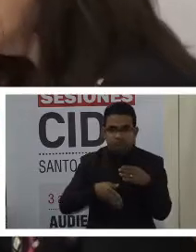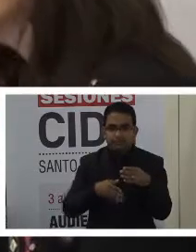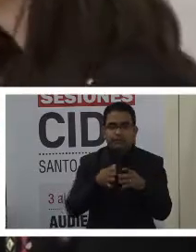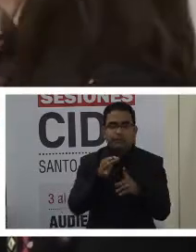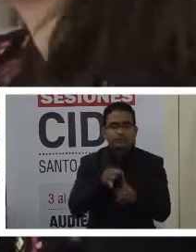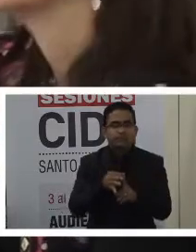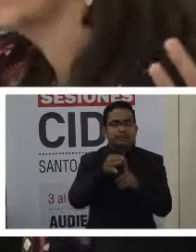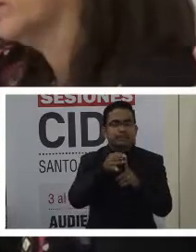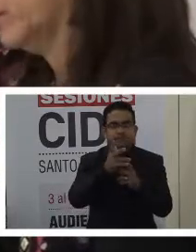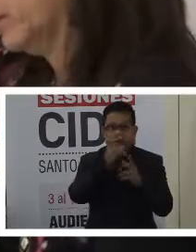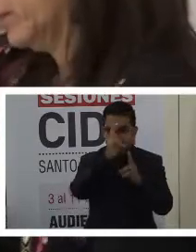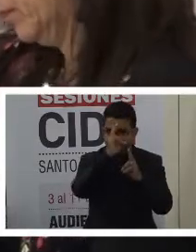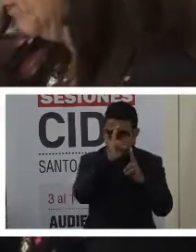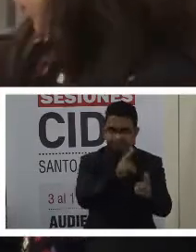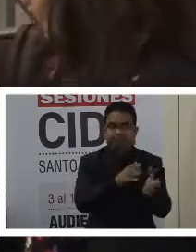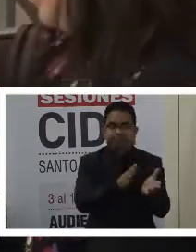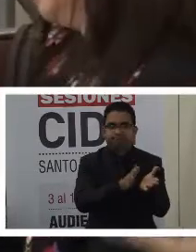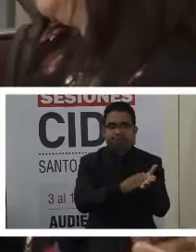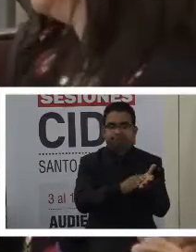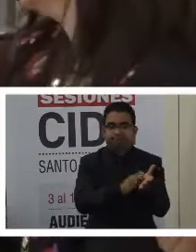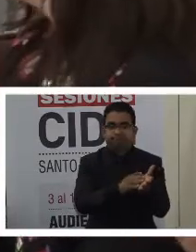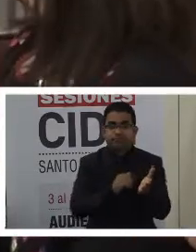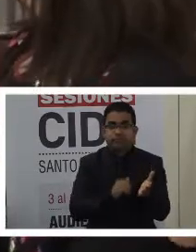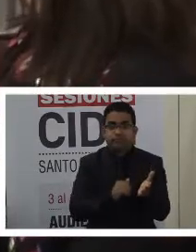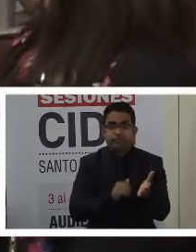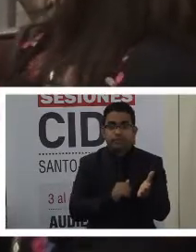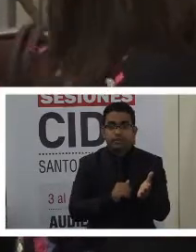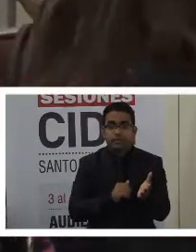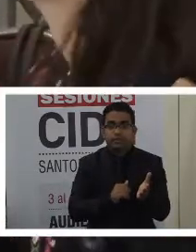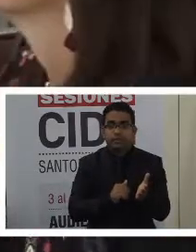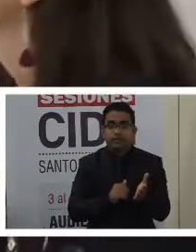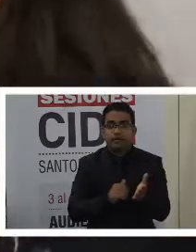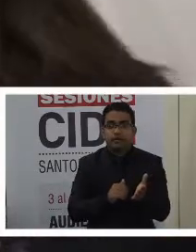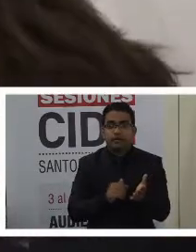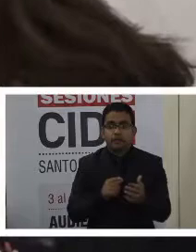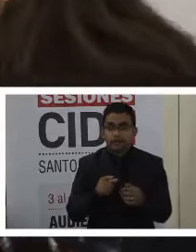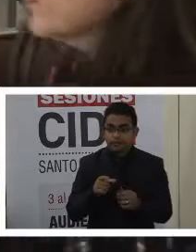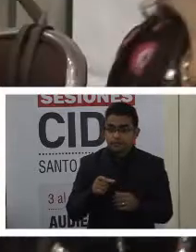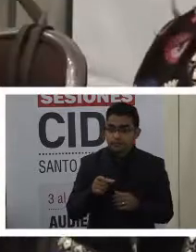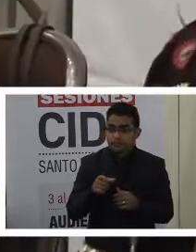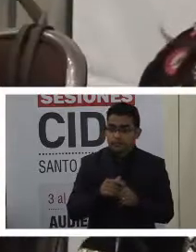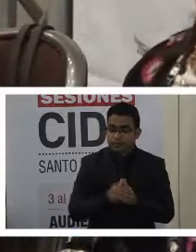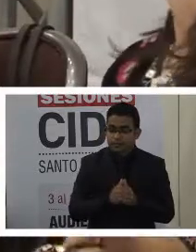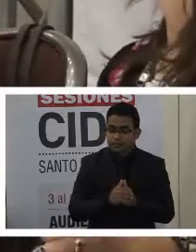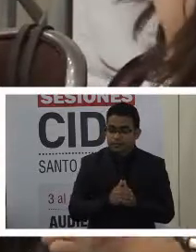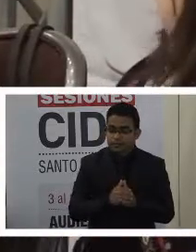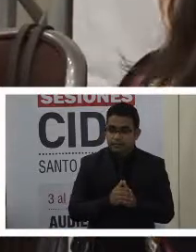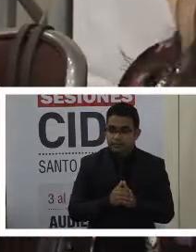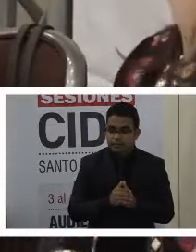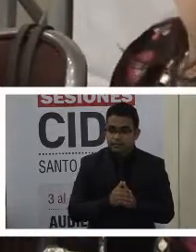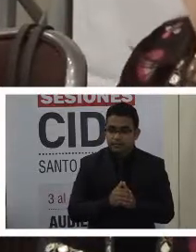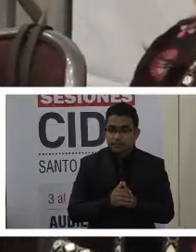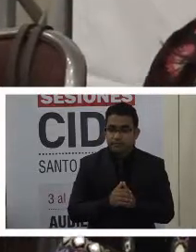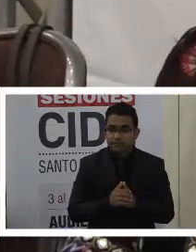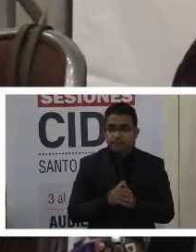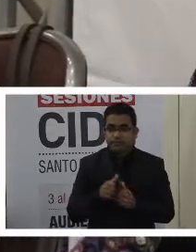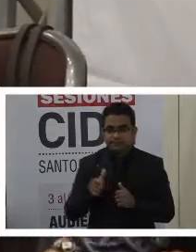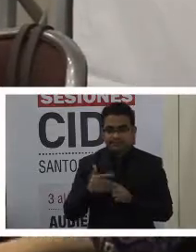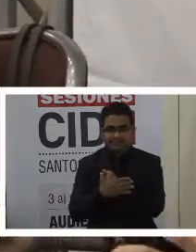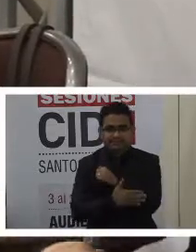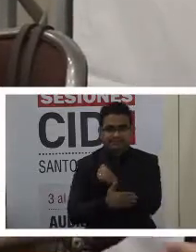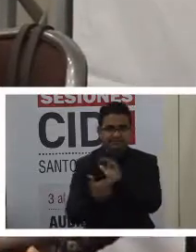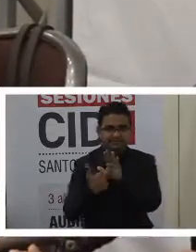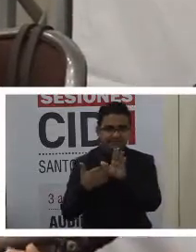reconocimiento a las posibilidades que nos dan la participación del Estado